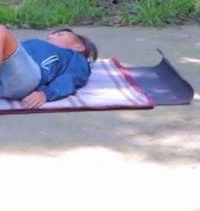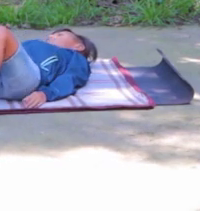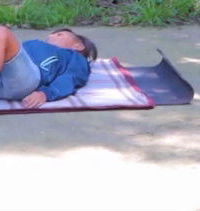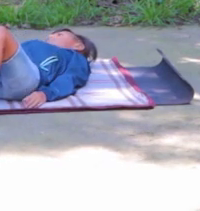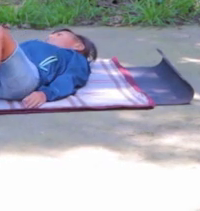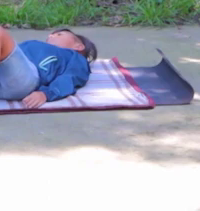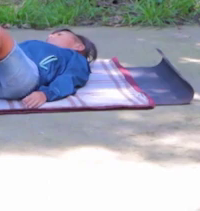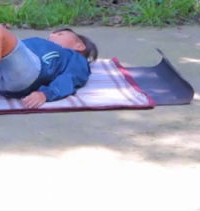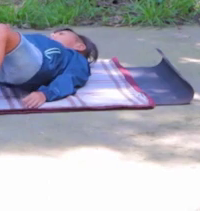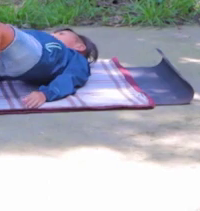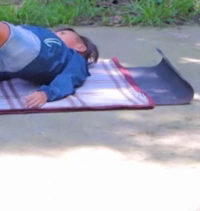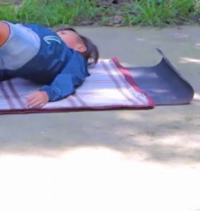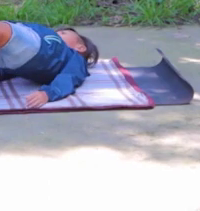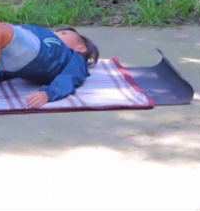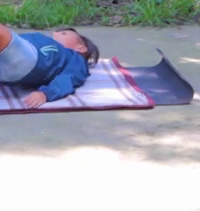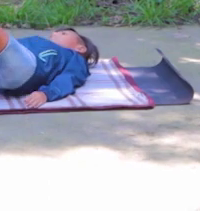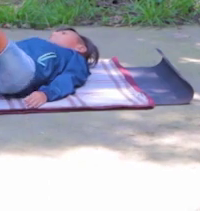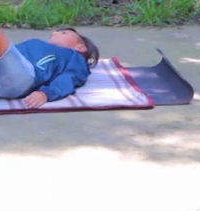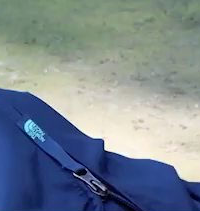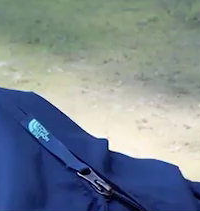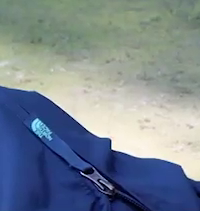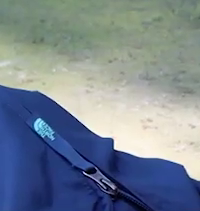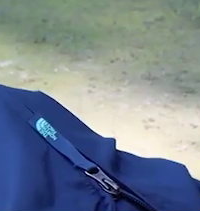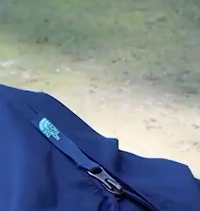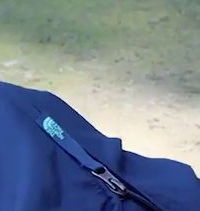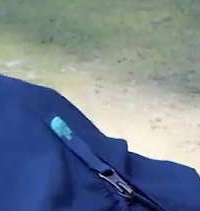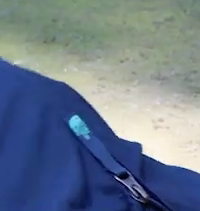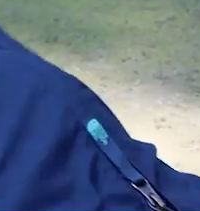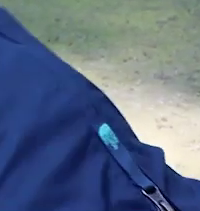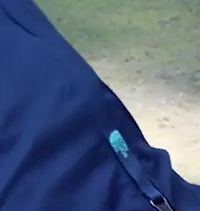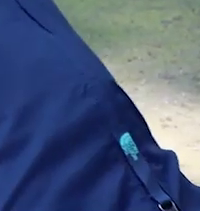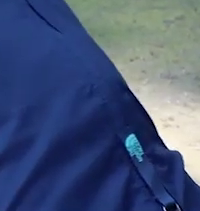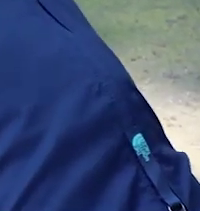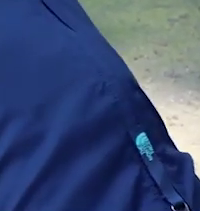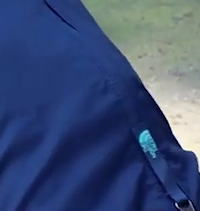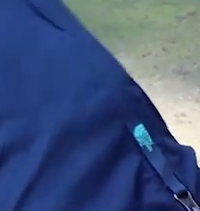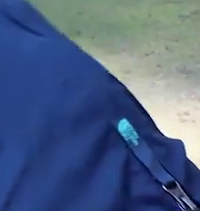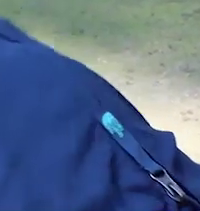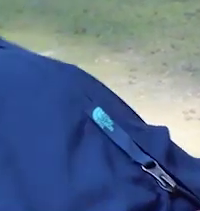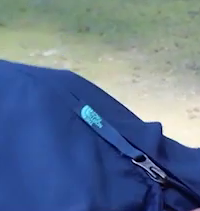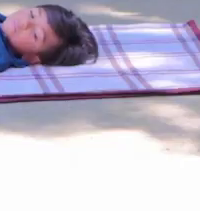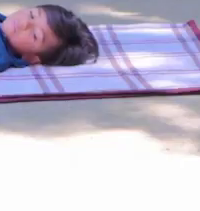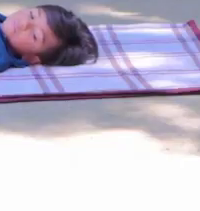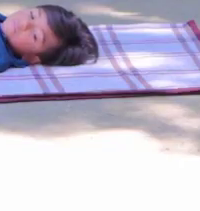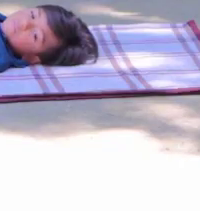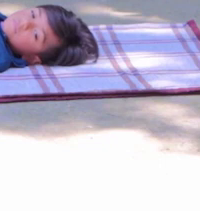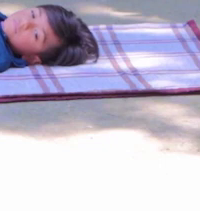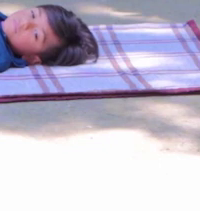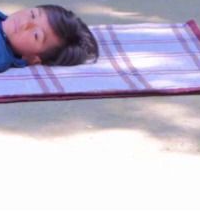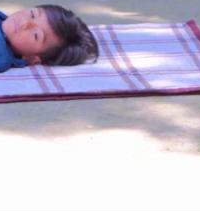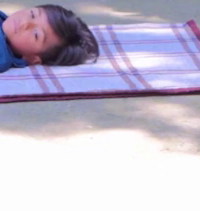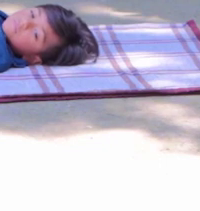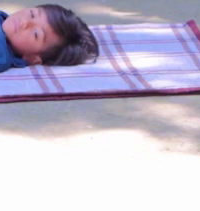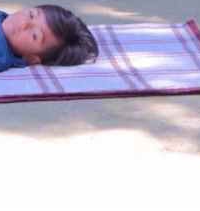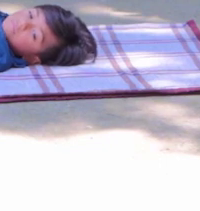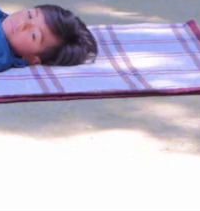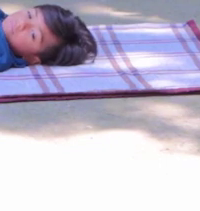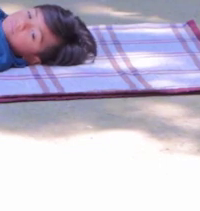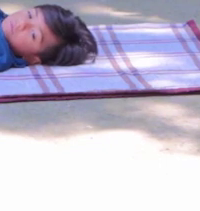juntos. Elevando la cadera. Elevamos cadera y bajamos. Respiramos